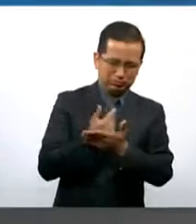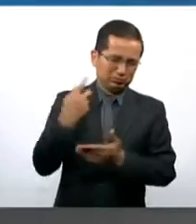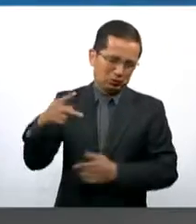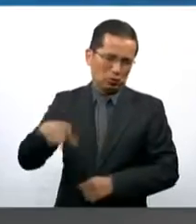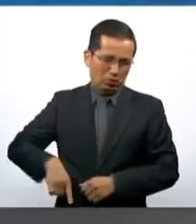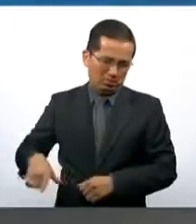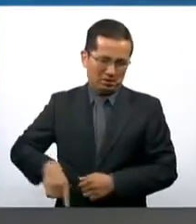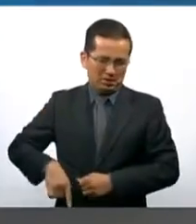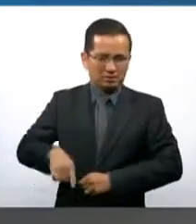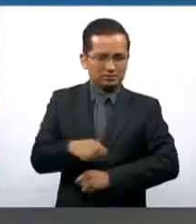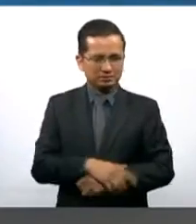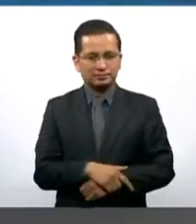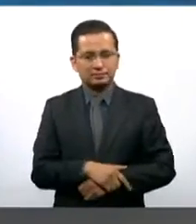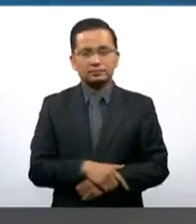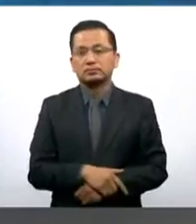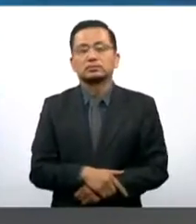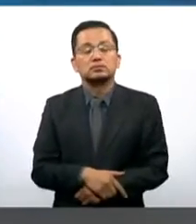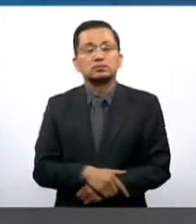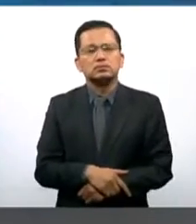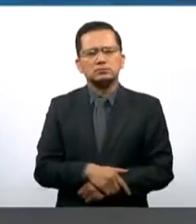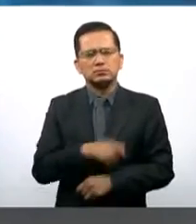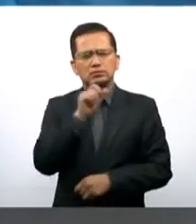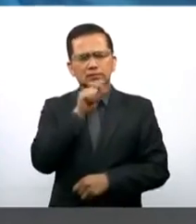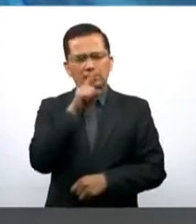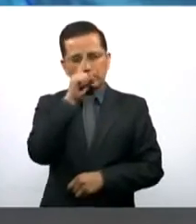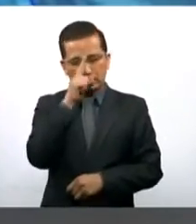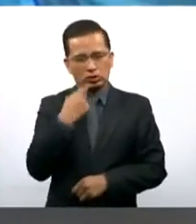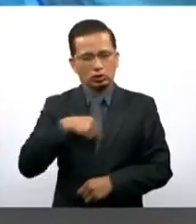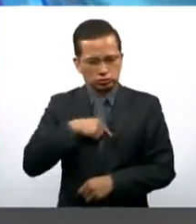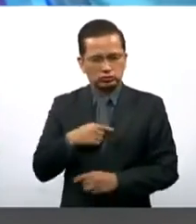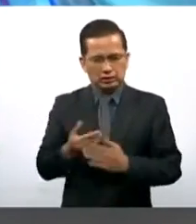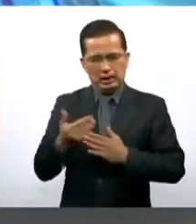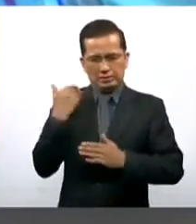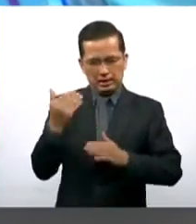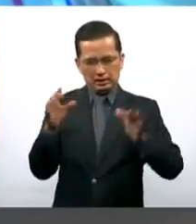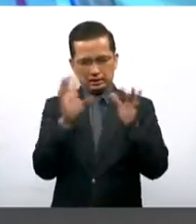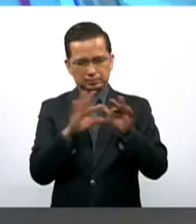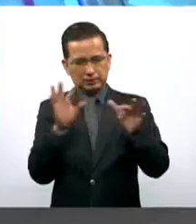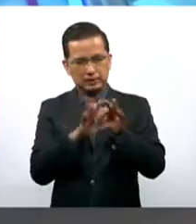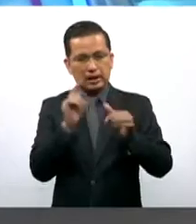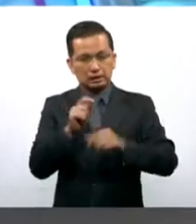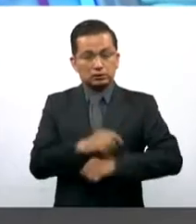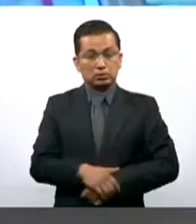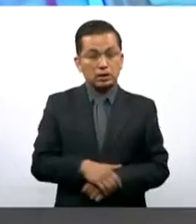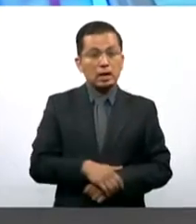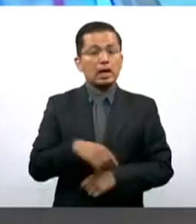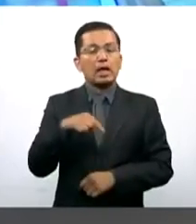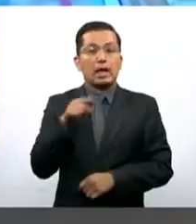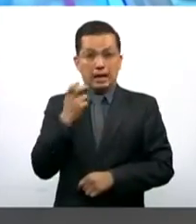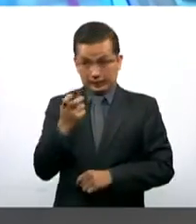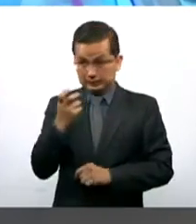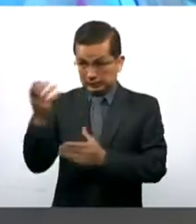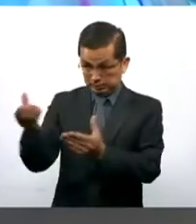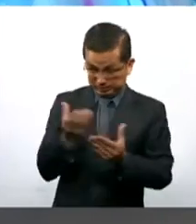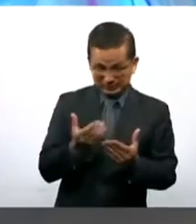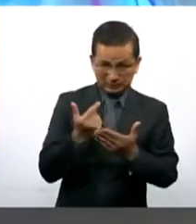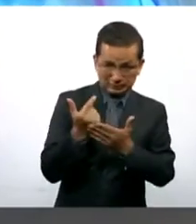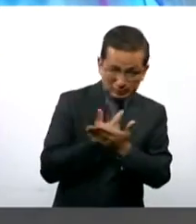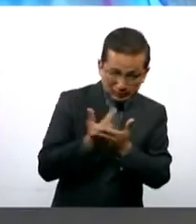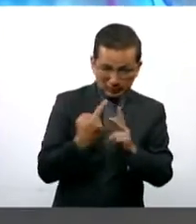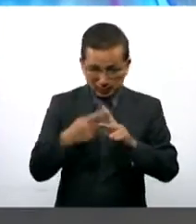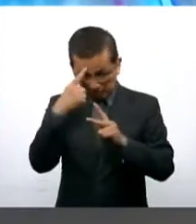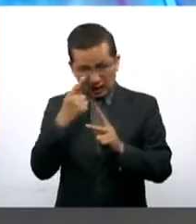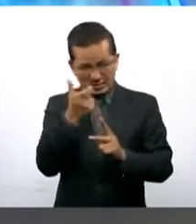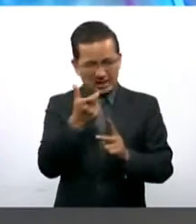Y mire, como ya le comentábamos en este informativo, en otra emisión, por supuesto, una de las particularidades de este paquete económico es la propuesta